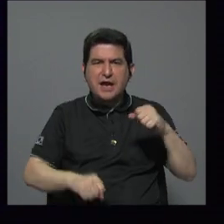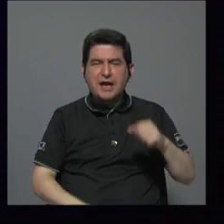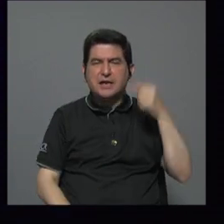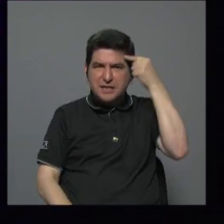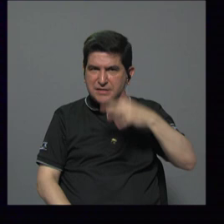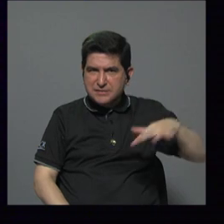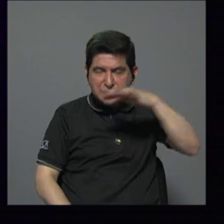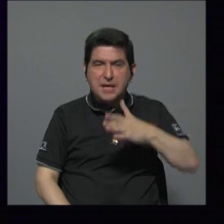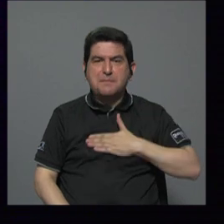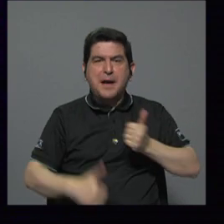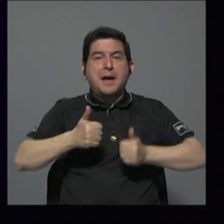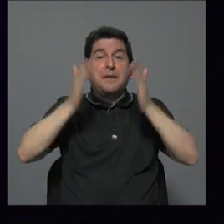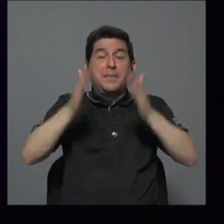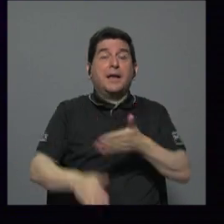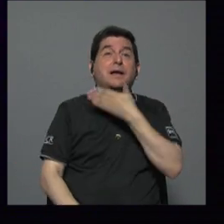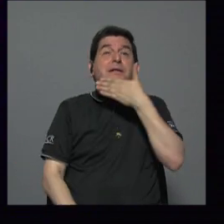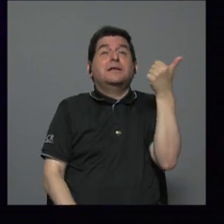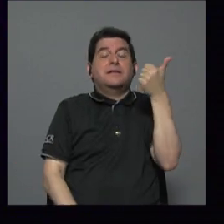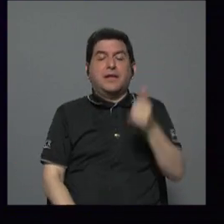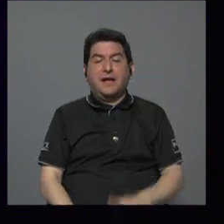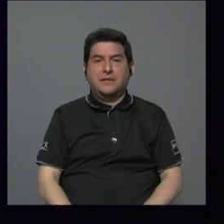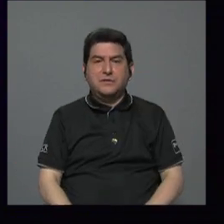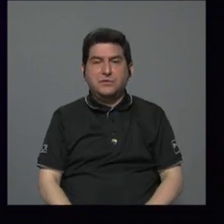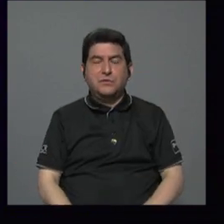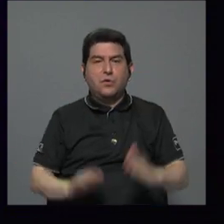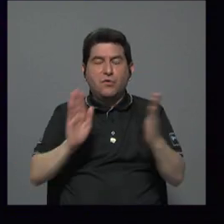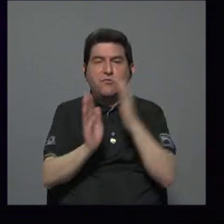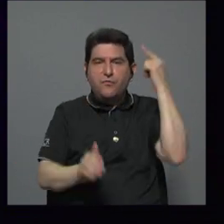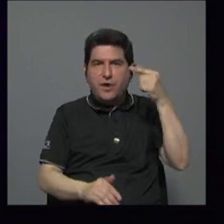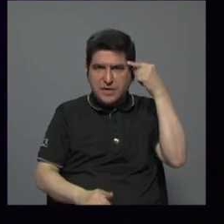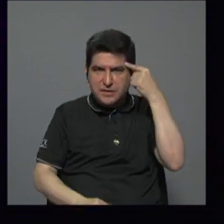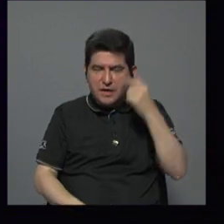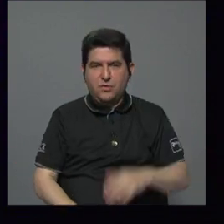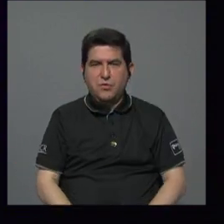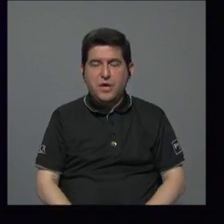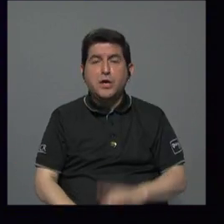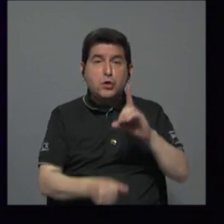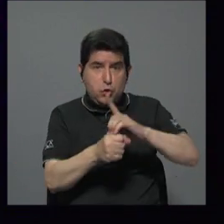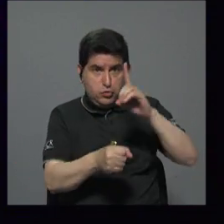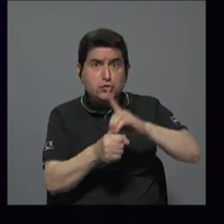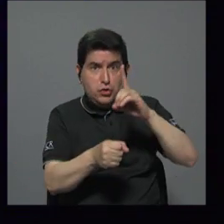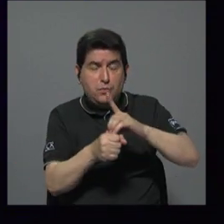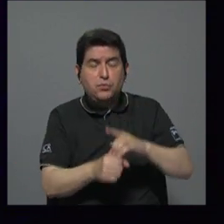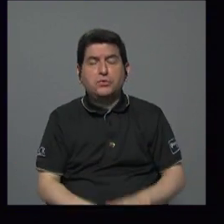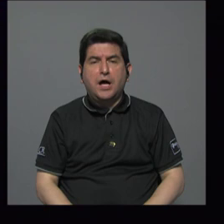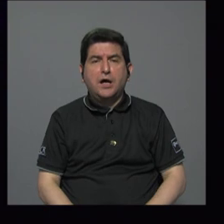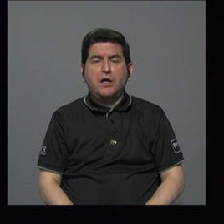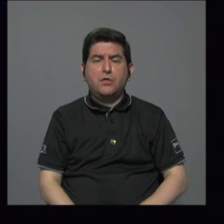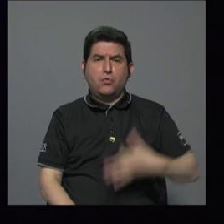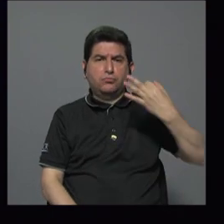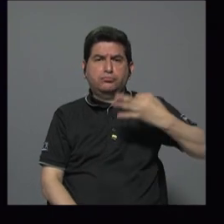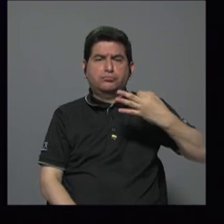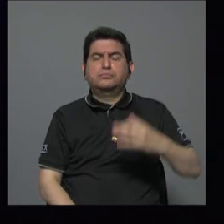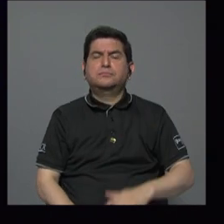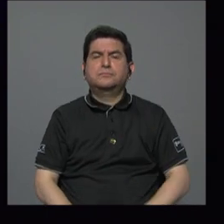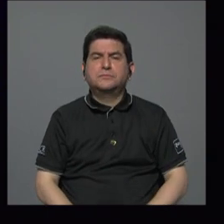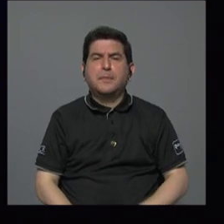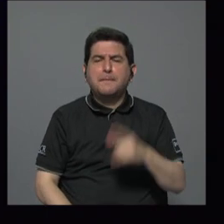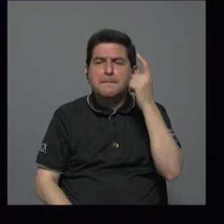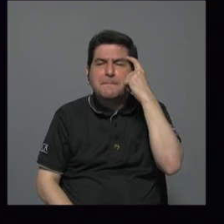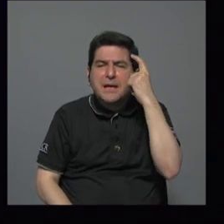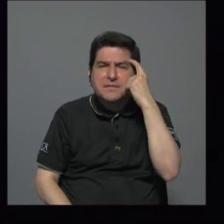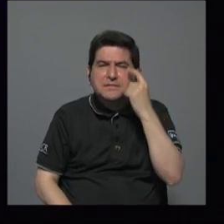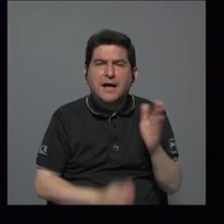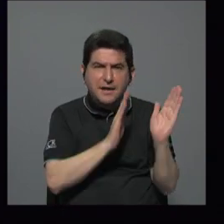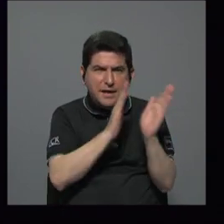candidato ideal se ha plantado frente al gobierno a pesar de ser un diputado oficialista porque ha pensado